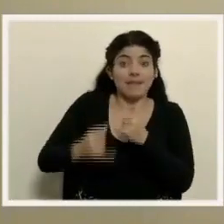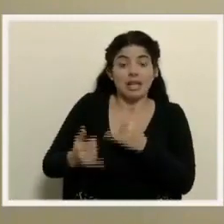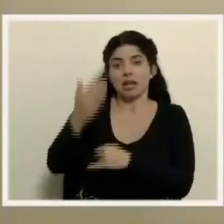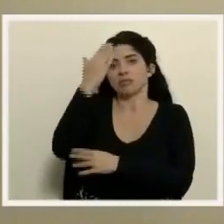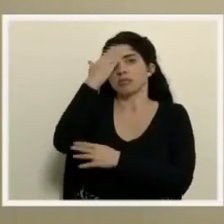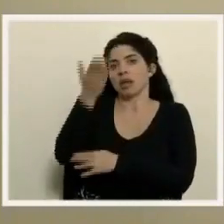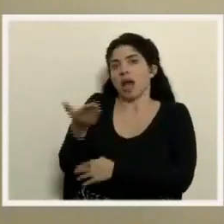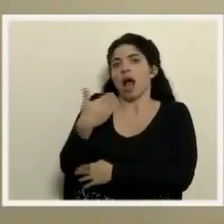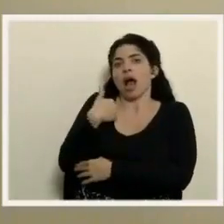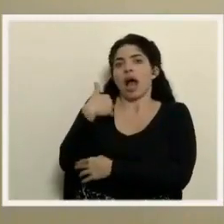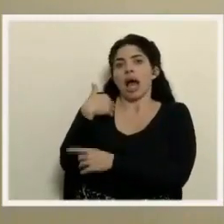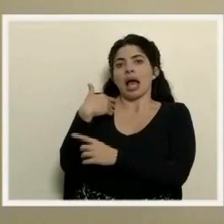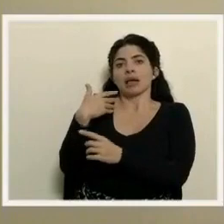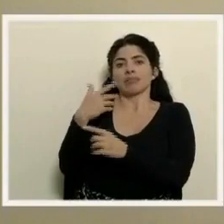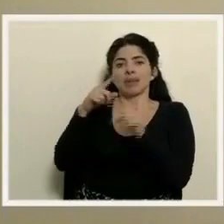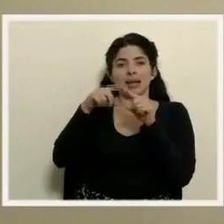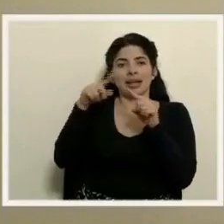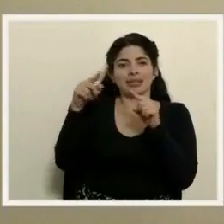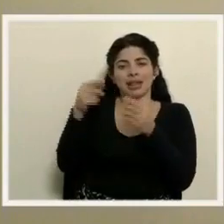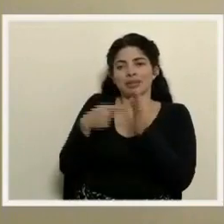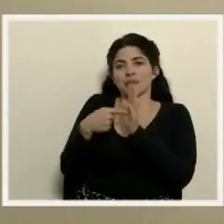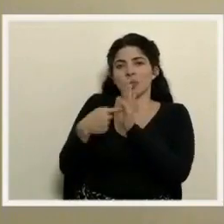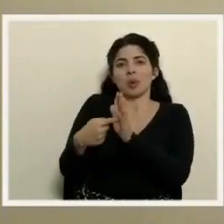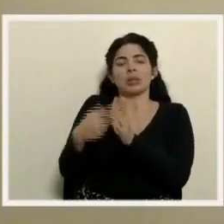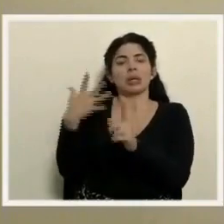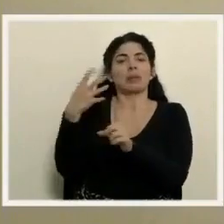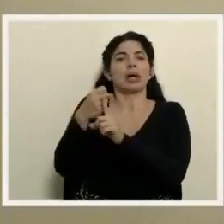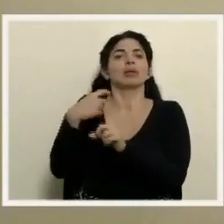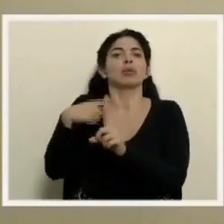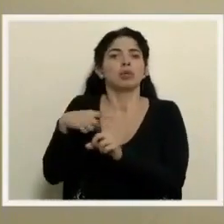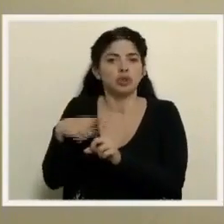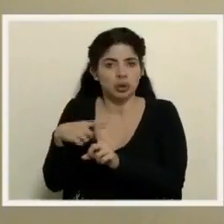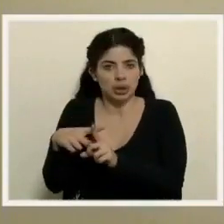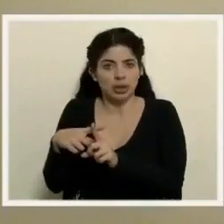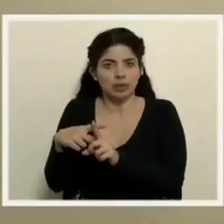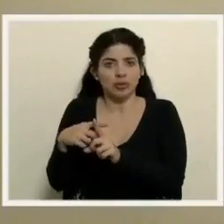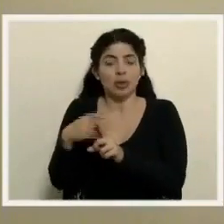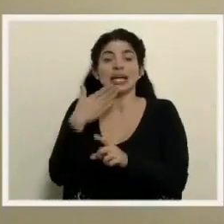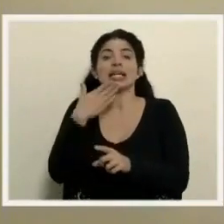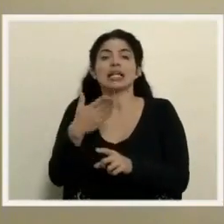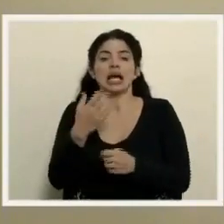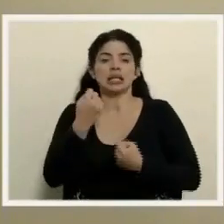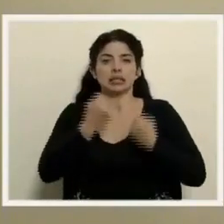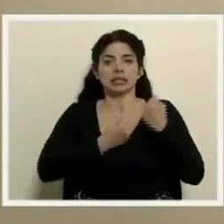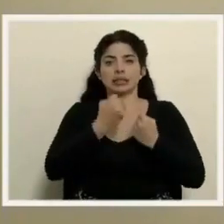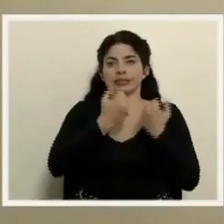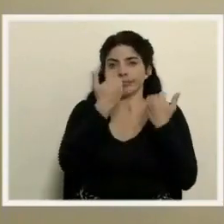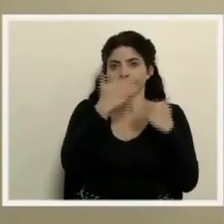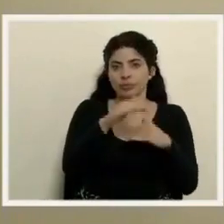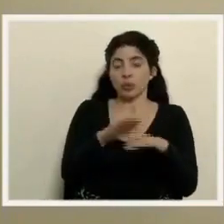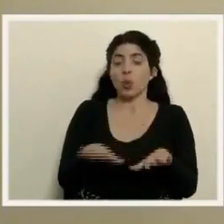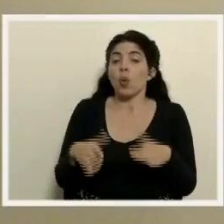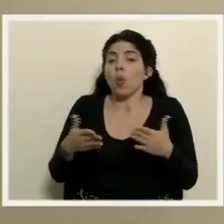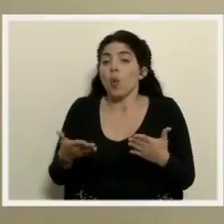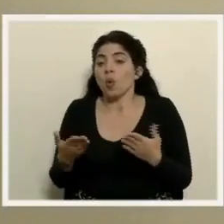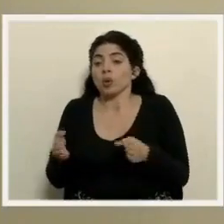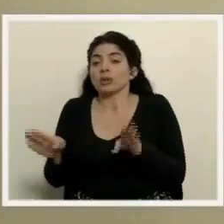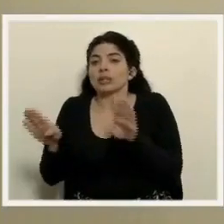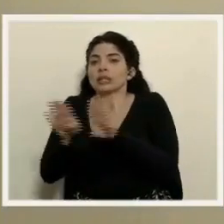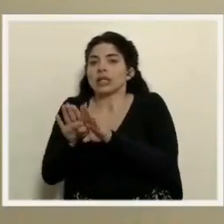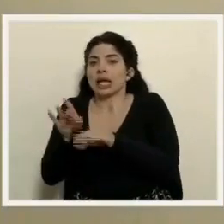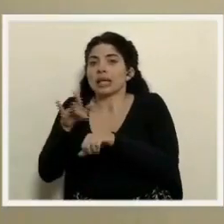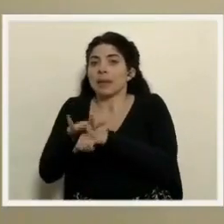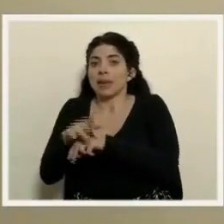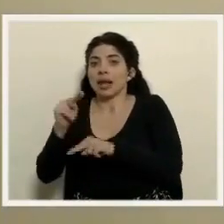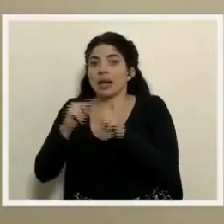positivo ya ha demostrado estadísticamente que se logra con las restricciones vehiculares o con el cierre temprano